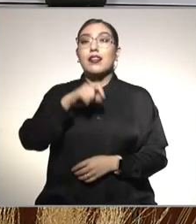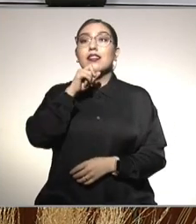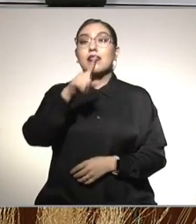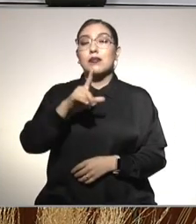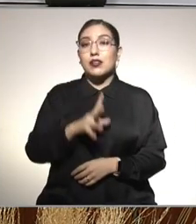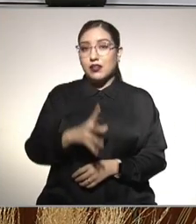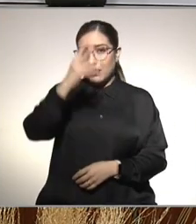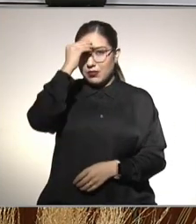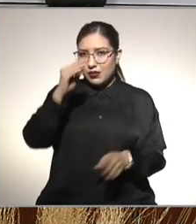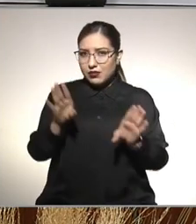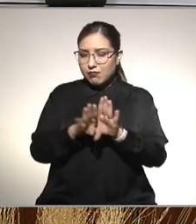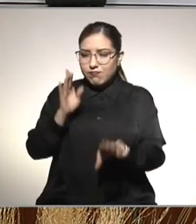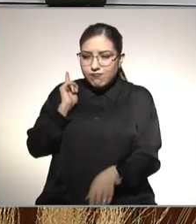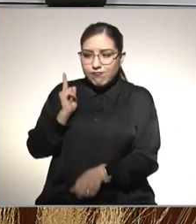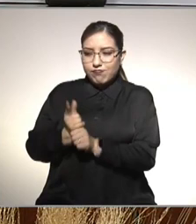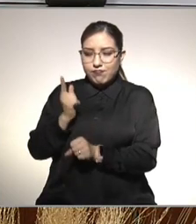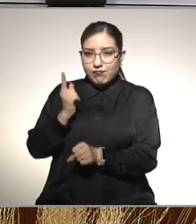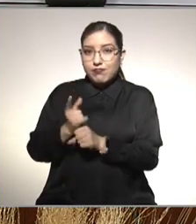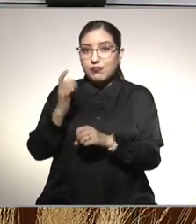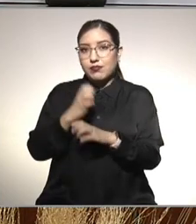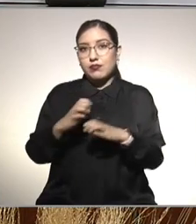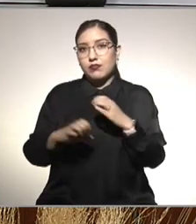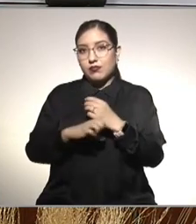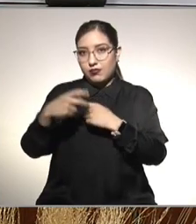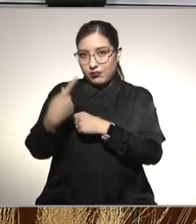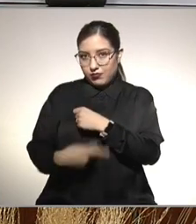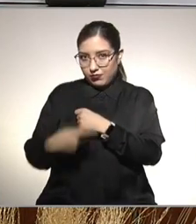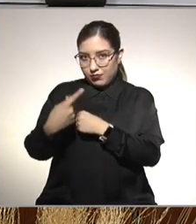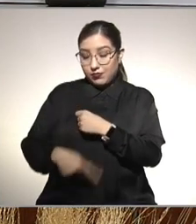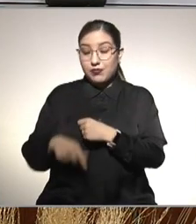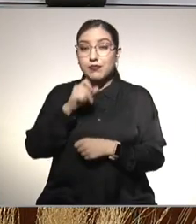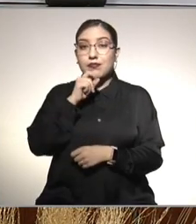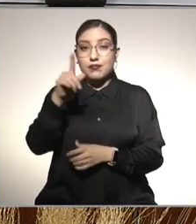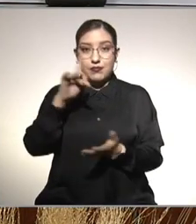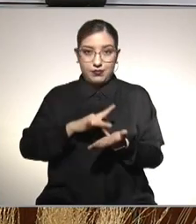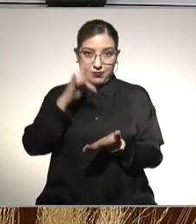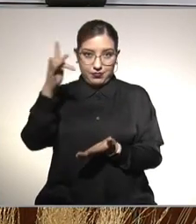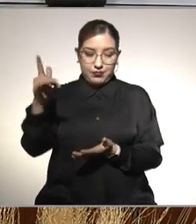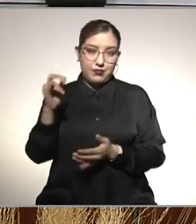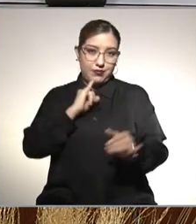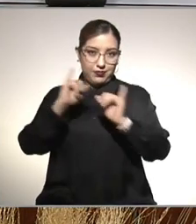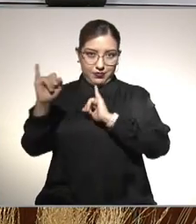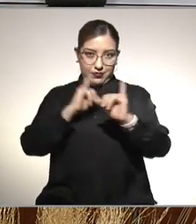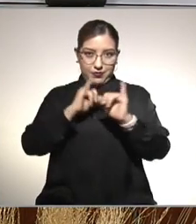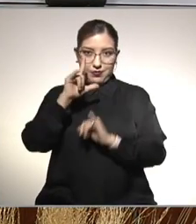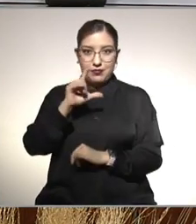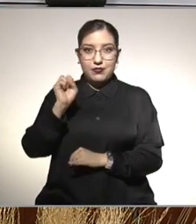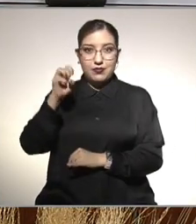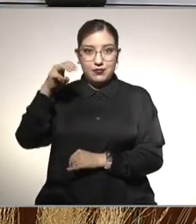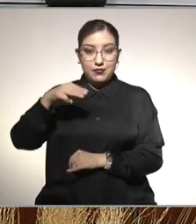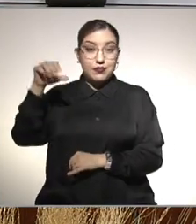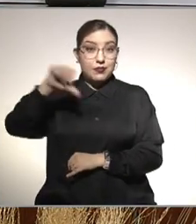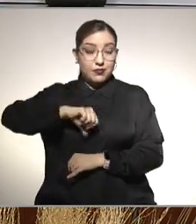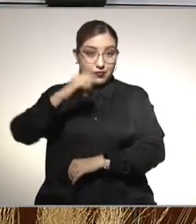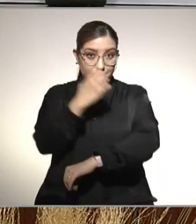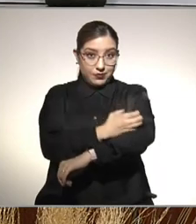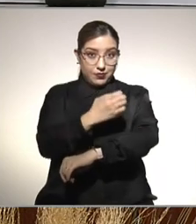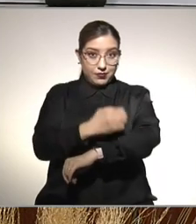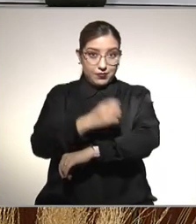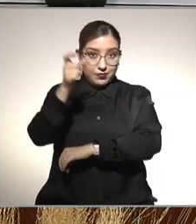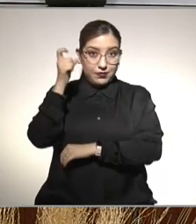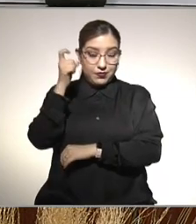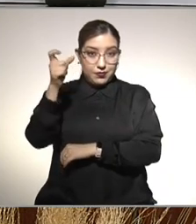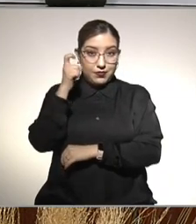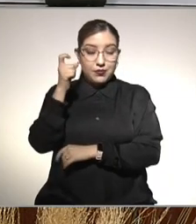detectarla y eliminar los factores de riesgo. Quiero agradecer que están con nosotros nuestros intérpretes en lenguas de señas mexicanas. Están con nosotros el día de hoy Jimena